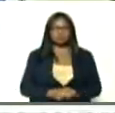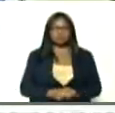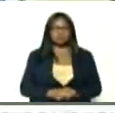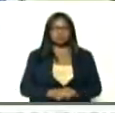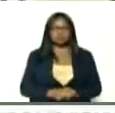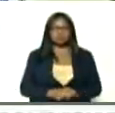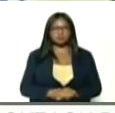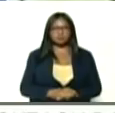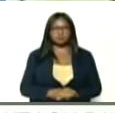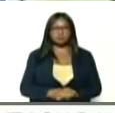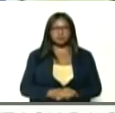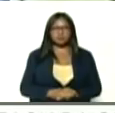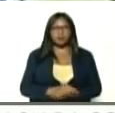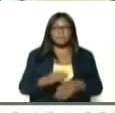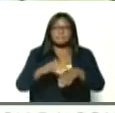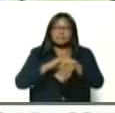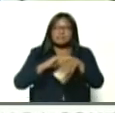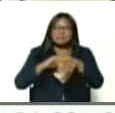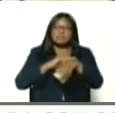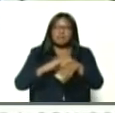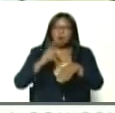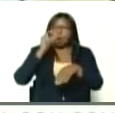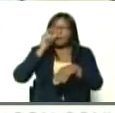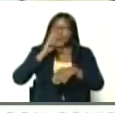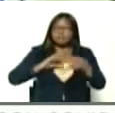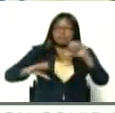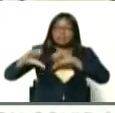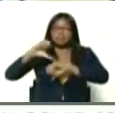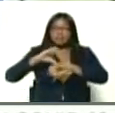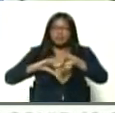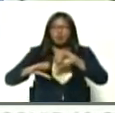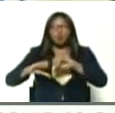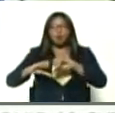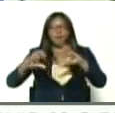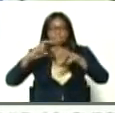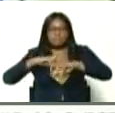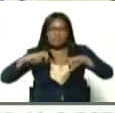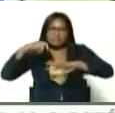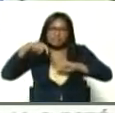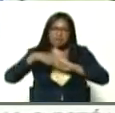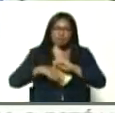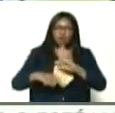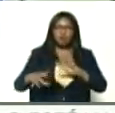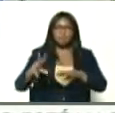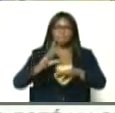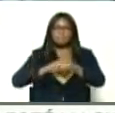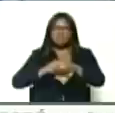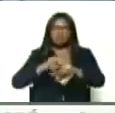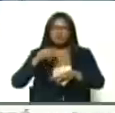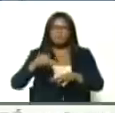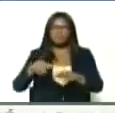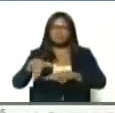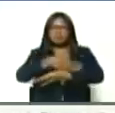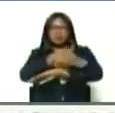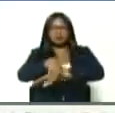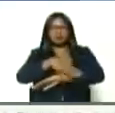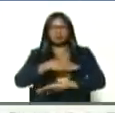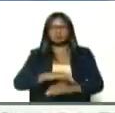ministra, fue un gran científico, un gran investigador, y fue un médico, de la calle,